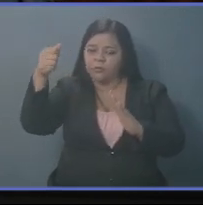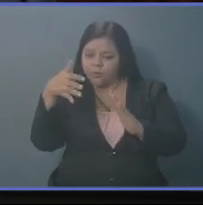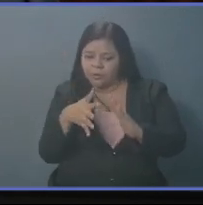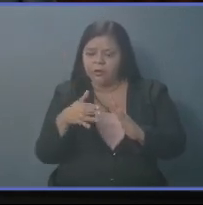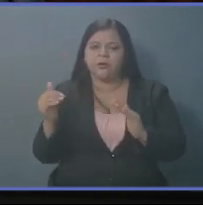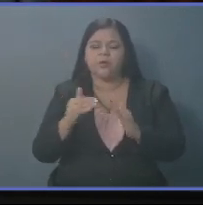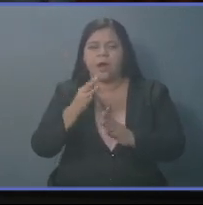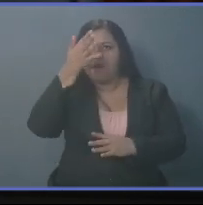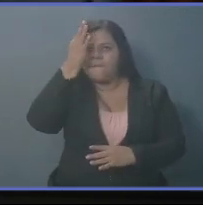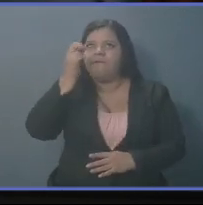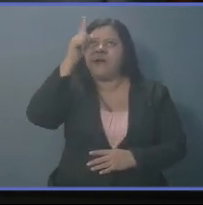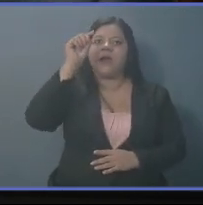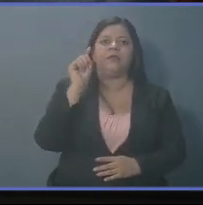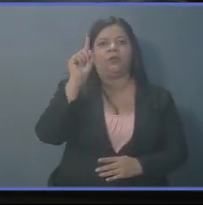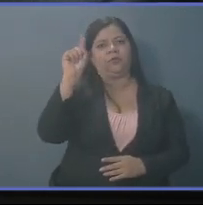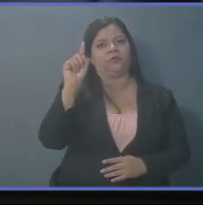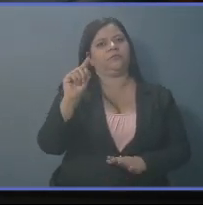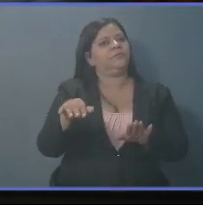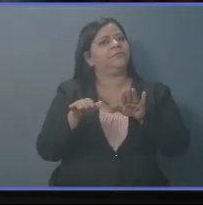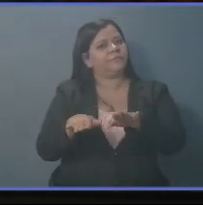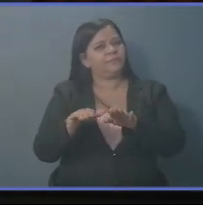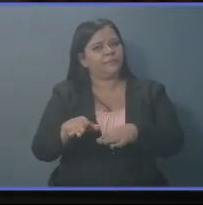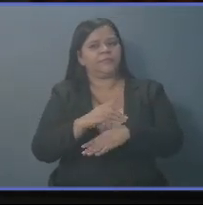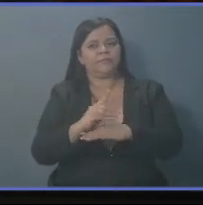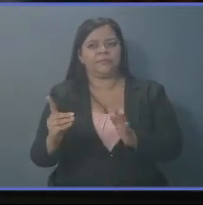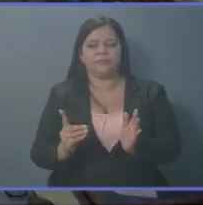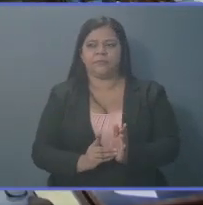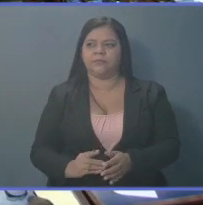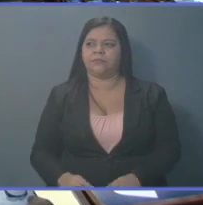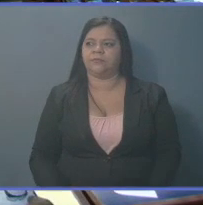La fe en Dios. Muchas gracias colegas diputados y diputadas.